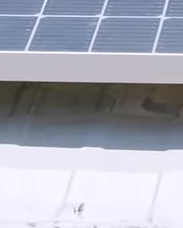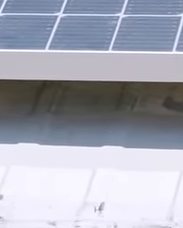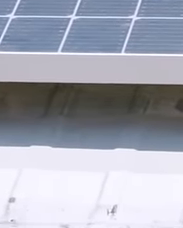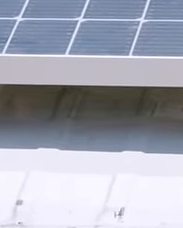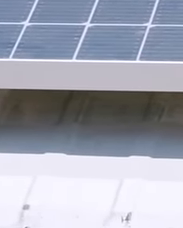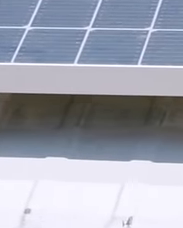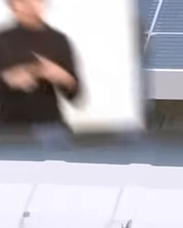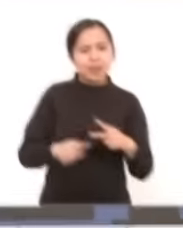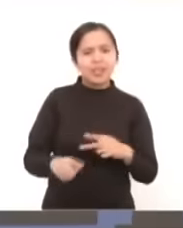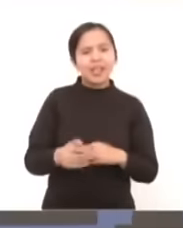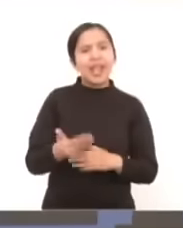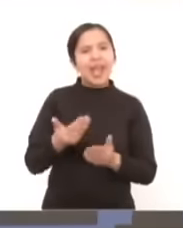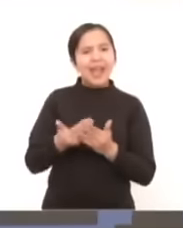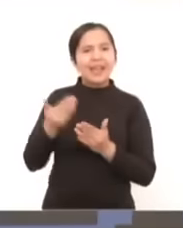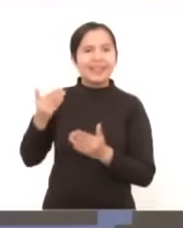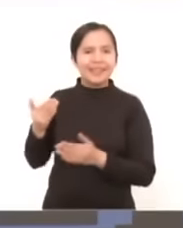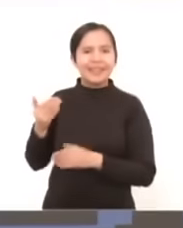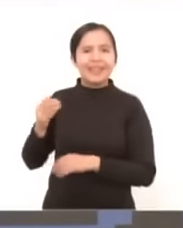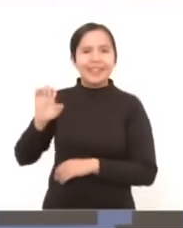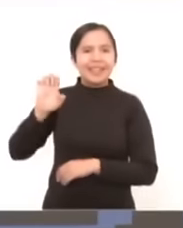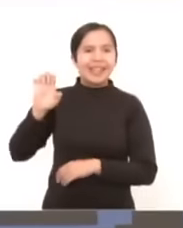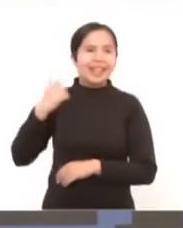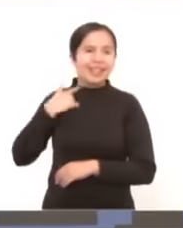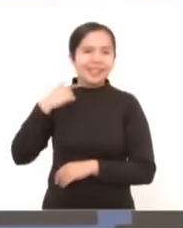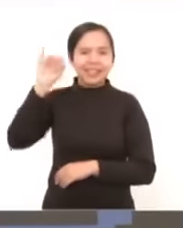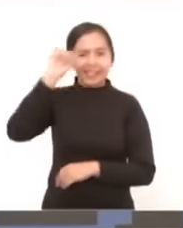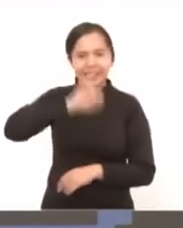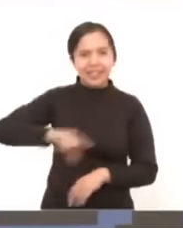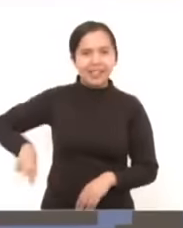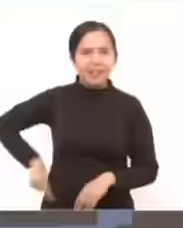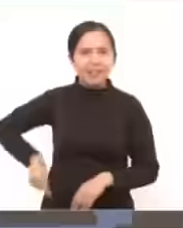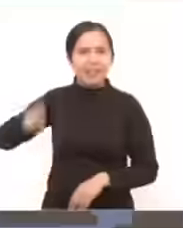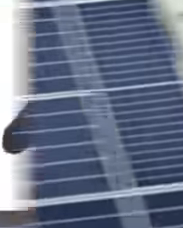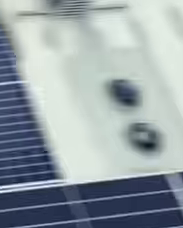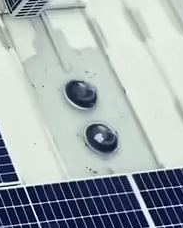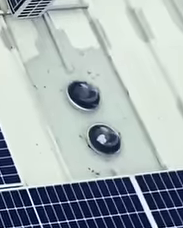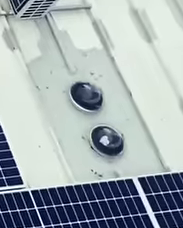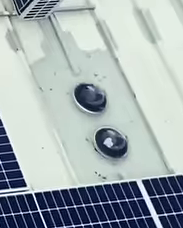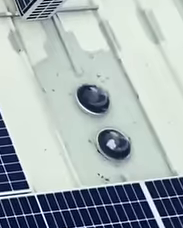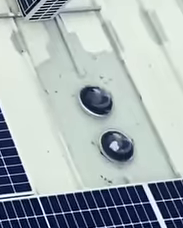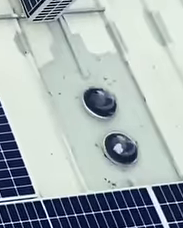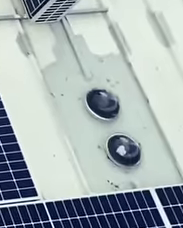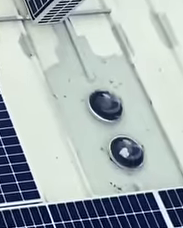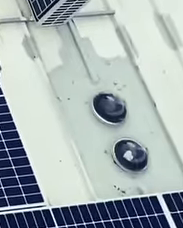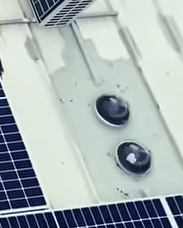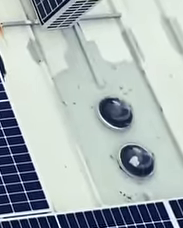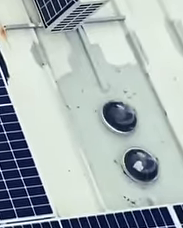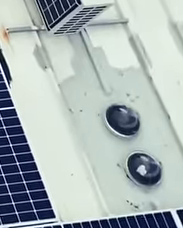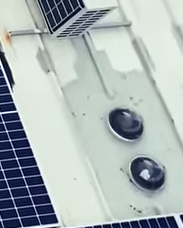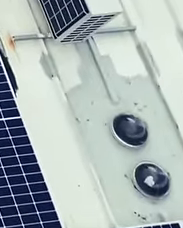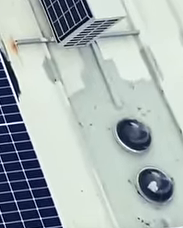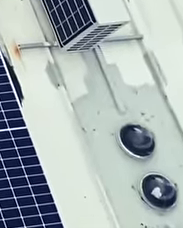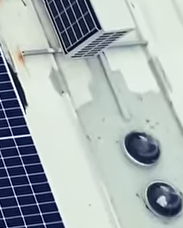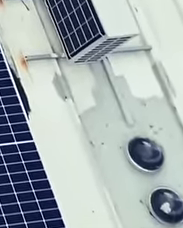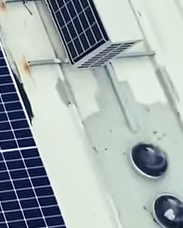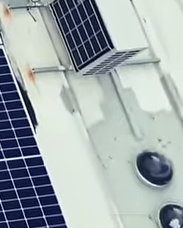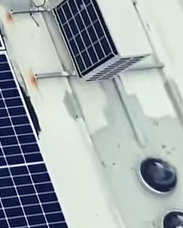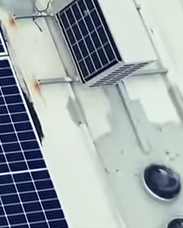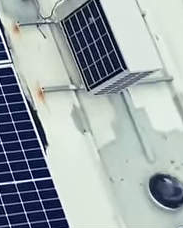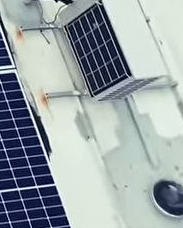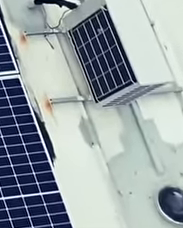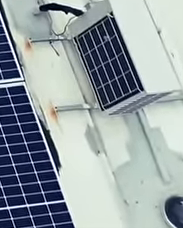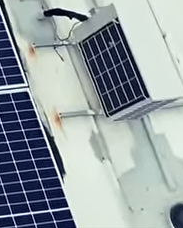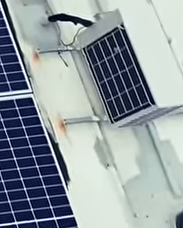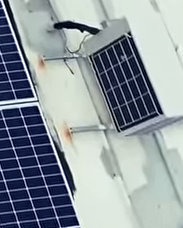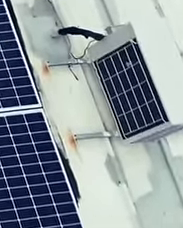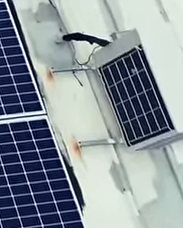El jefe de gobierno de la Ciudad de México, Martín Batres Guadarrama, expresó su satisfacción por la